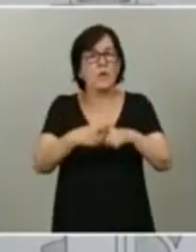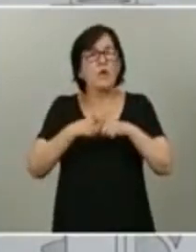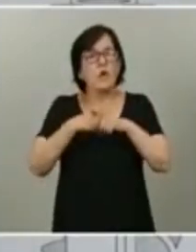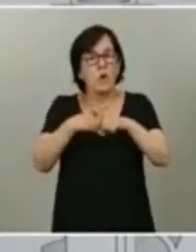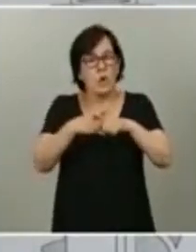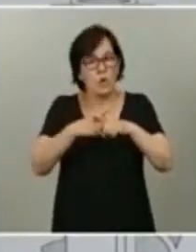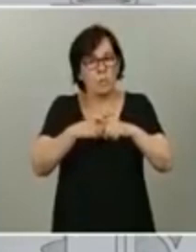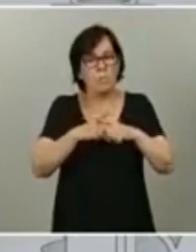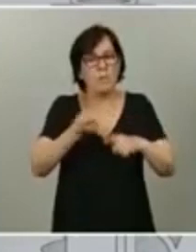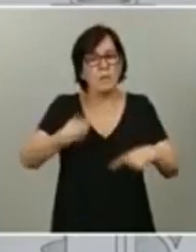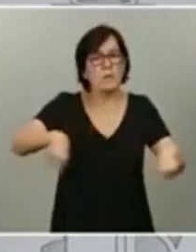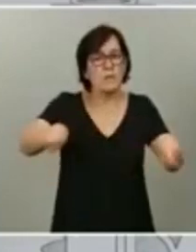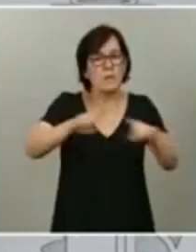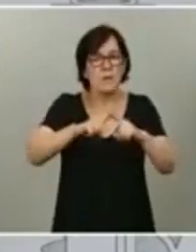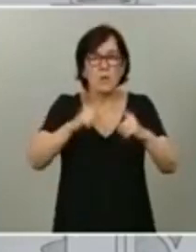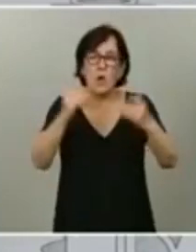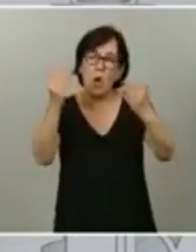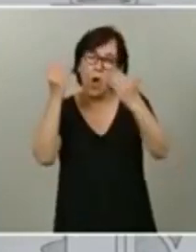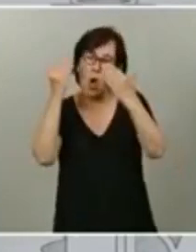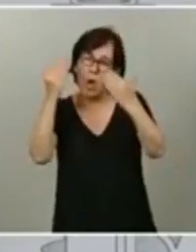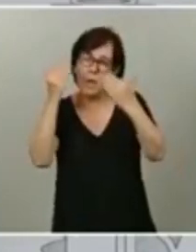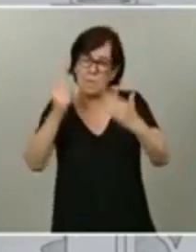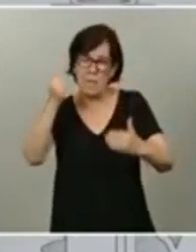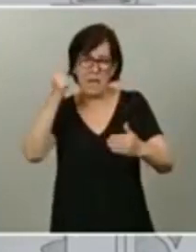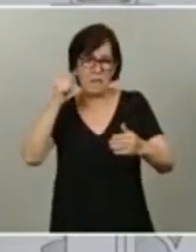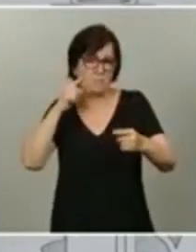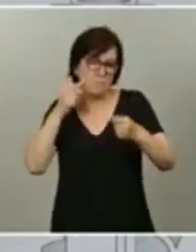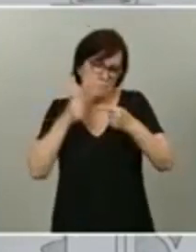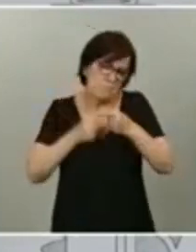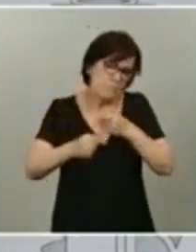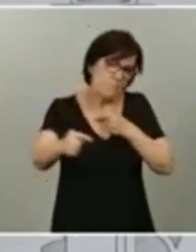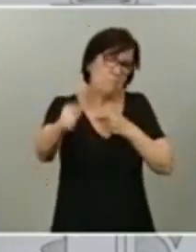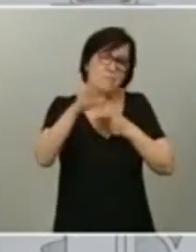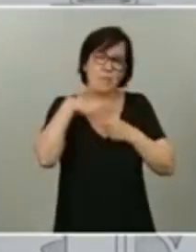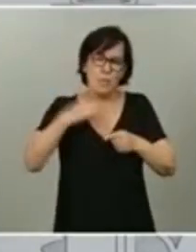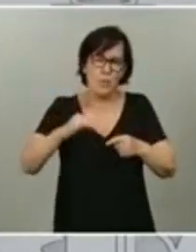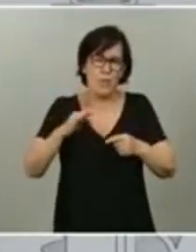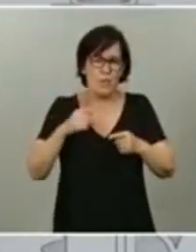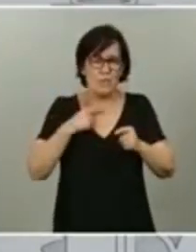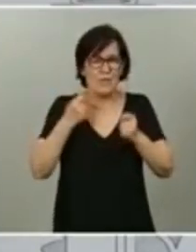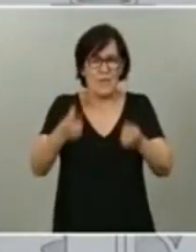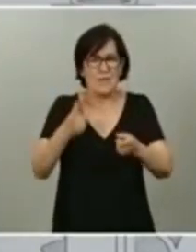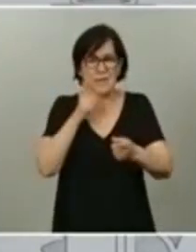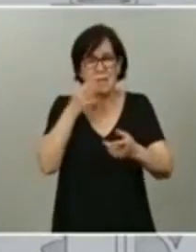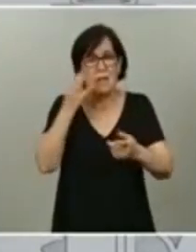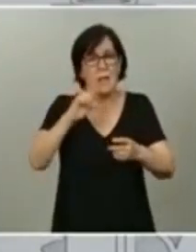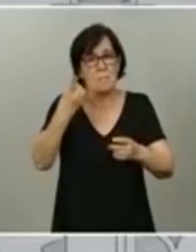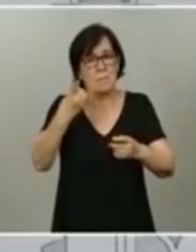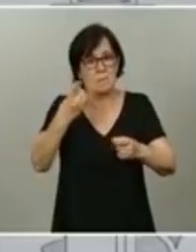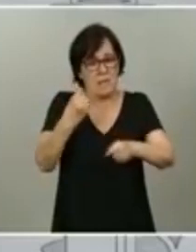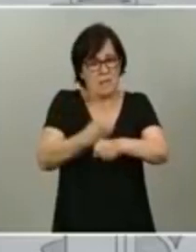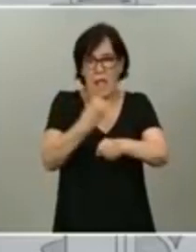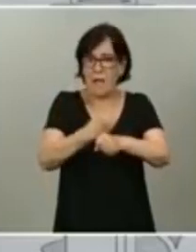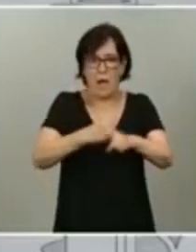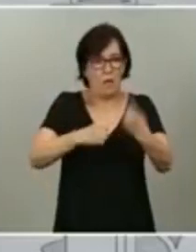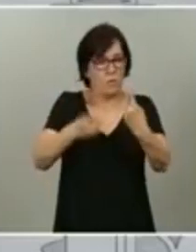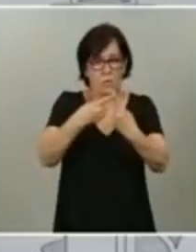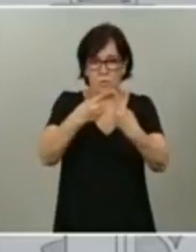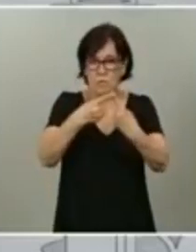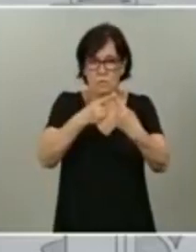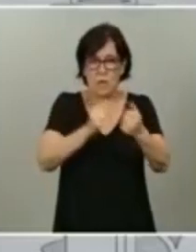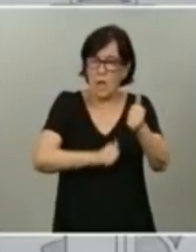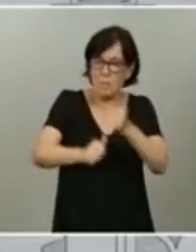Hay otro homenaje más duradero que podemos tributarle, sobre todo a aquellos que han estado en primera línea y, sobre todo, a aquellos que